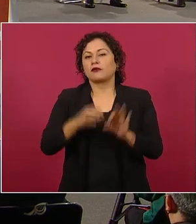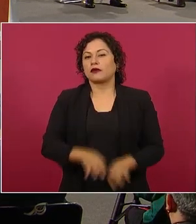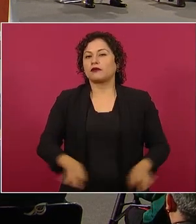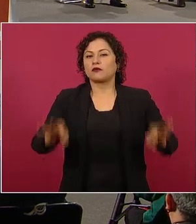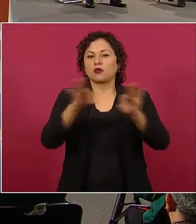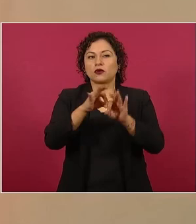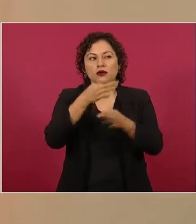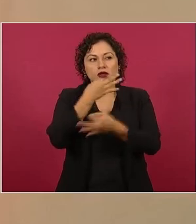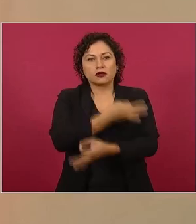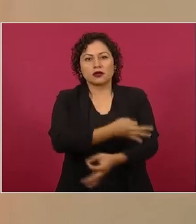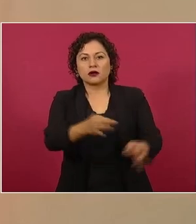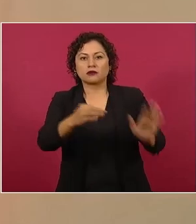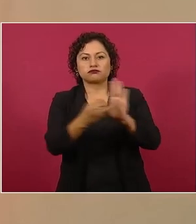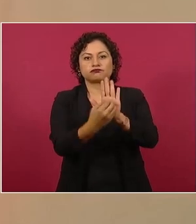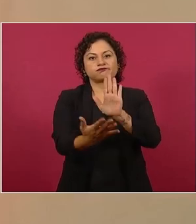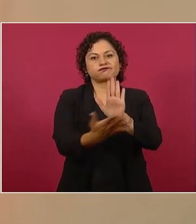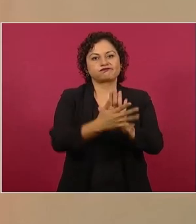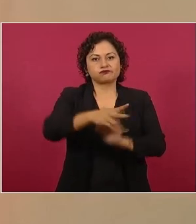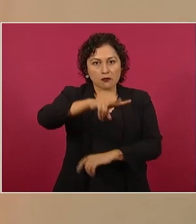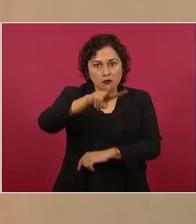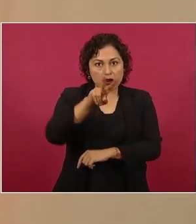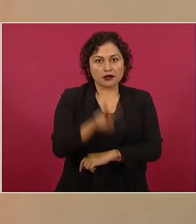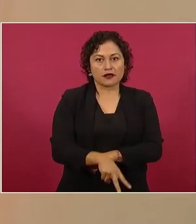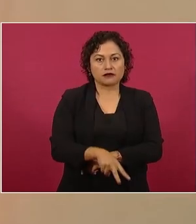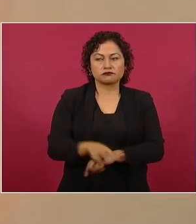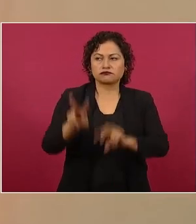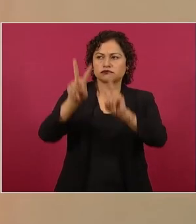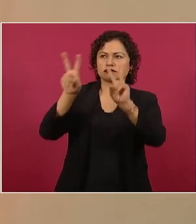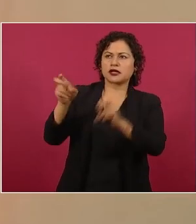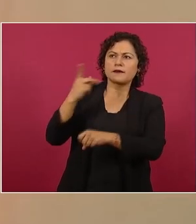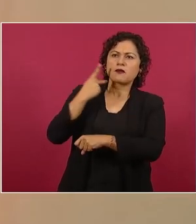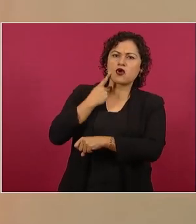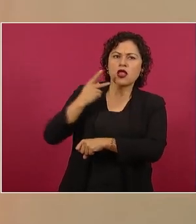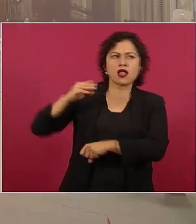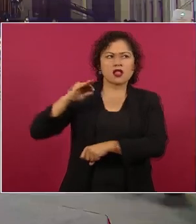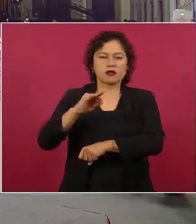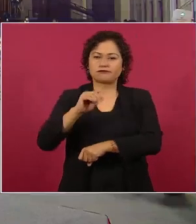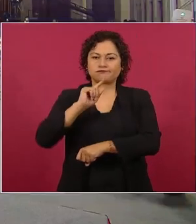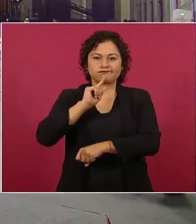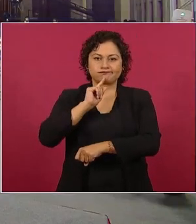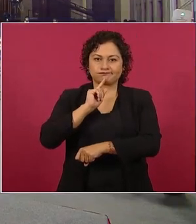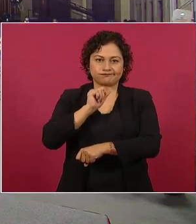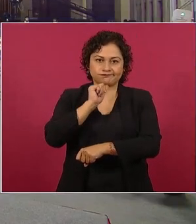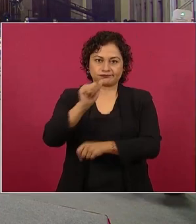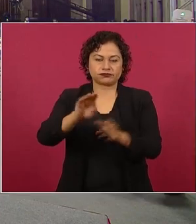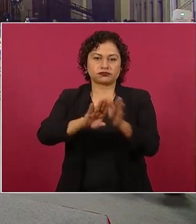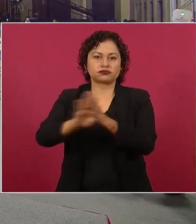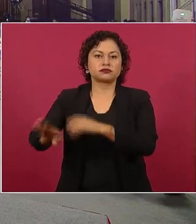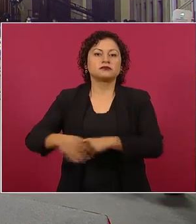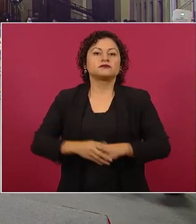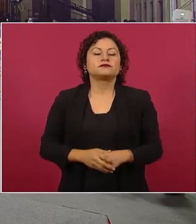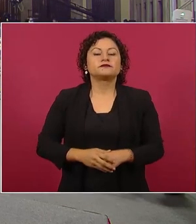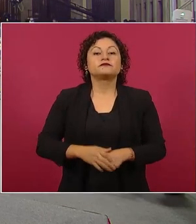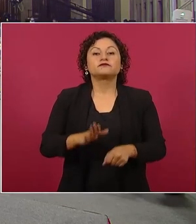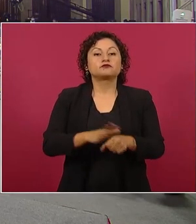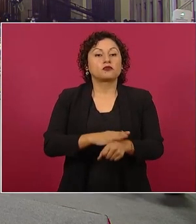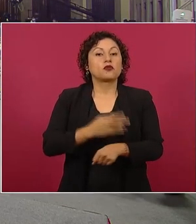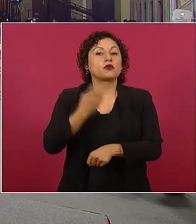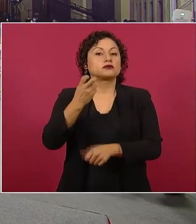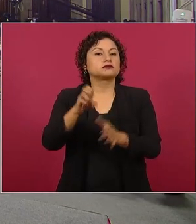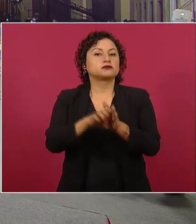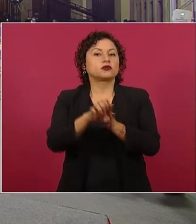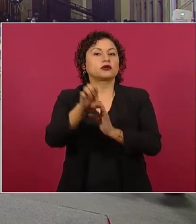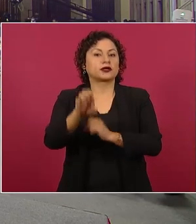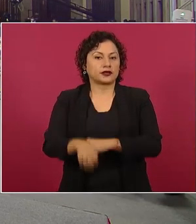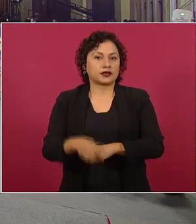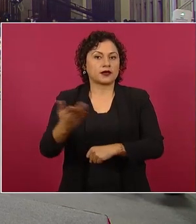hechos con afanes de carácter político o de otra naturaleza. Es el caso de la resolución que en su tiempo emitió el